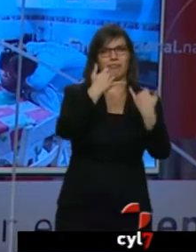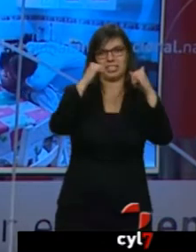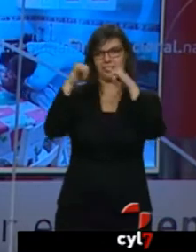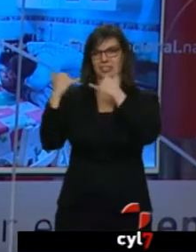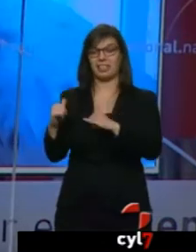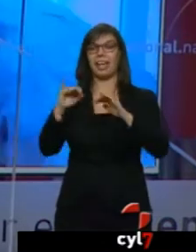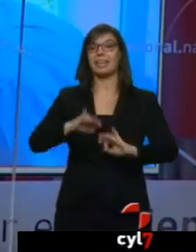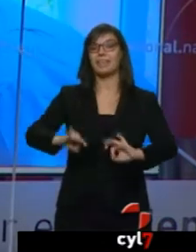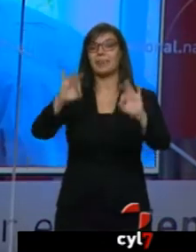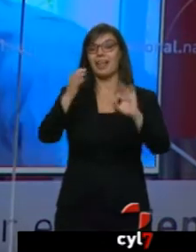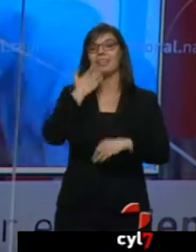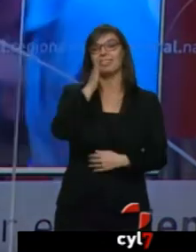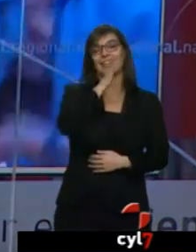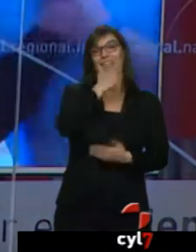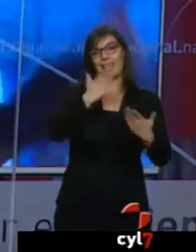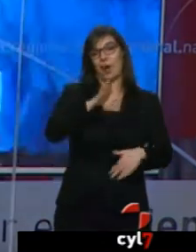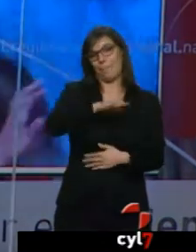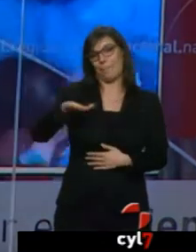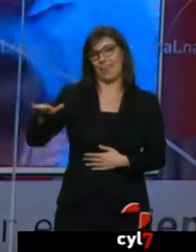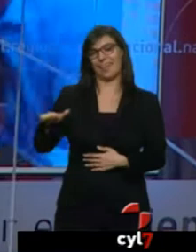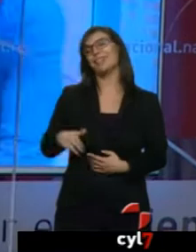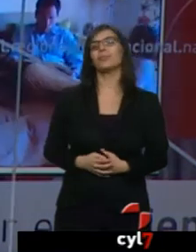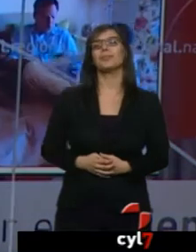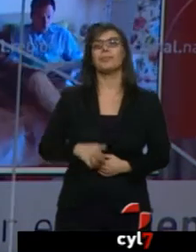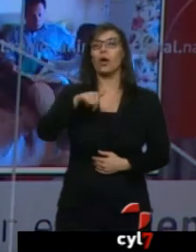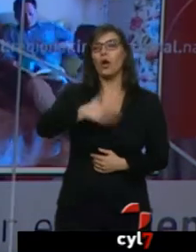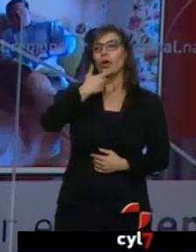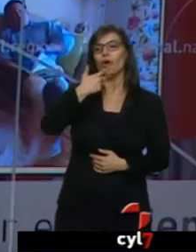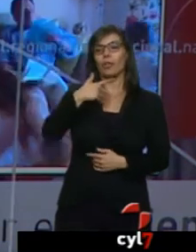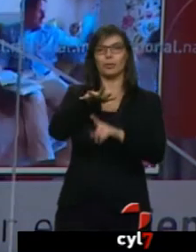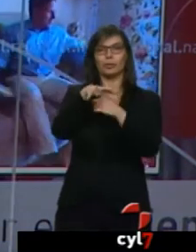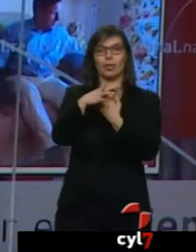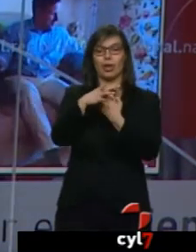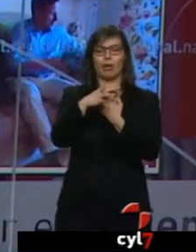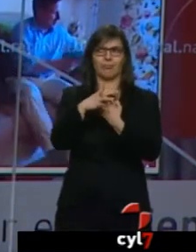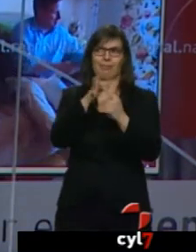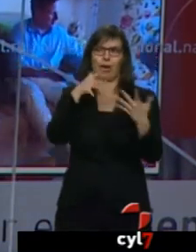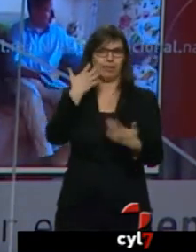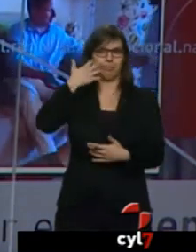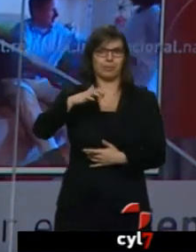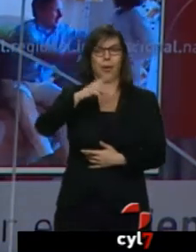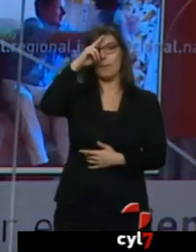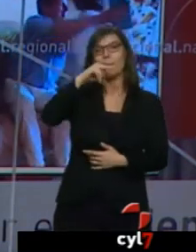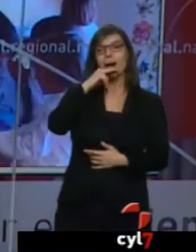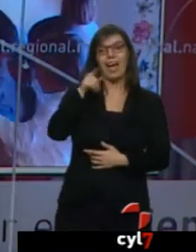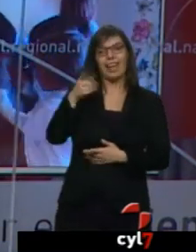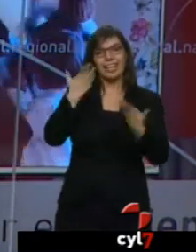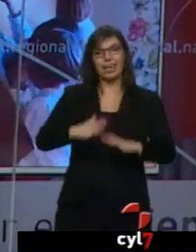los hijos son menores. Hoy vamos a conocer un caso que hoy por hoy es poco habitual. El de un padre con siete hijos.